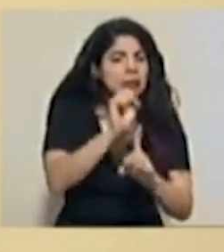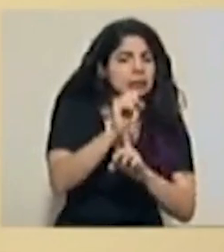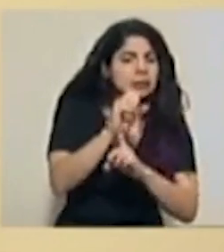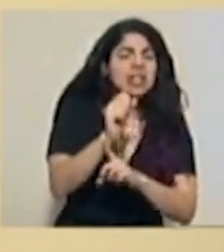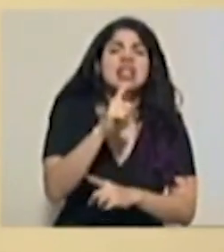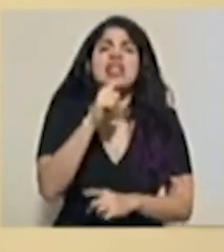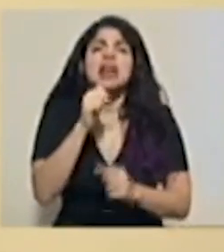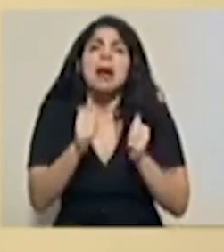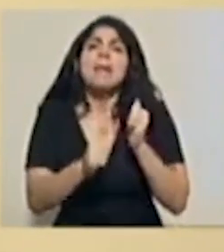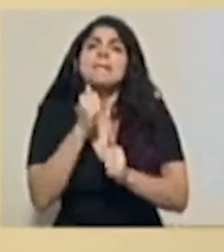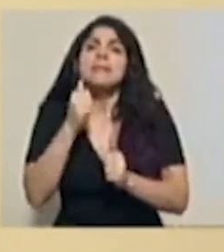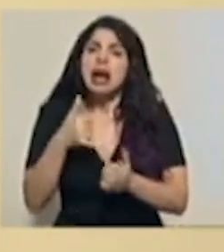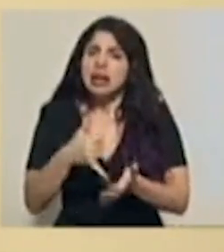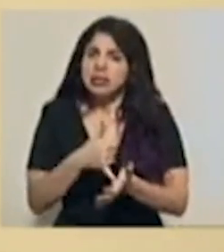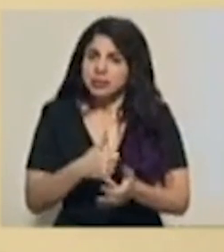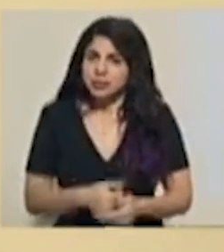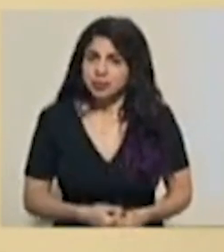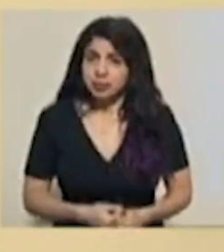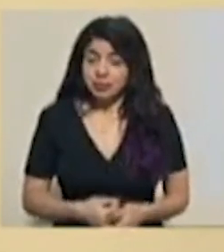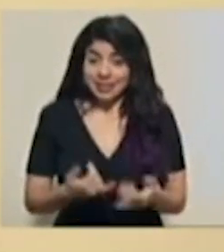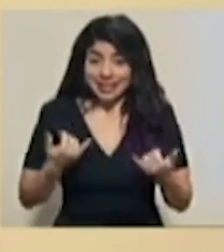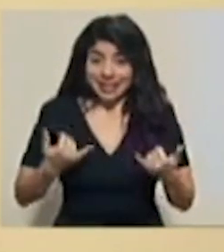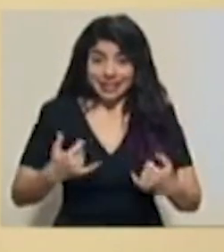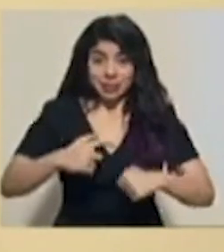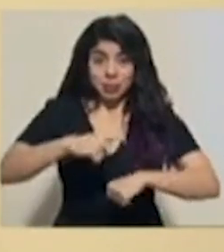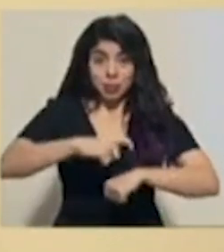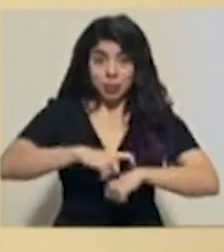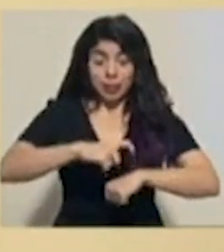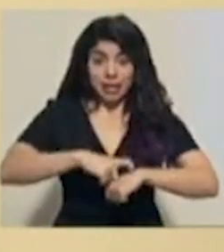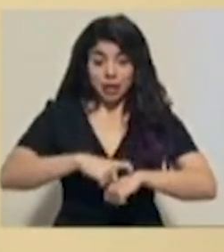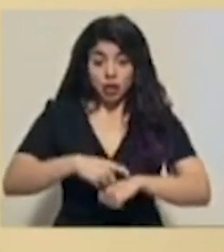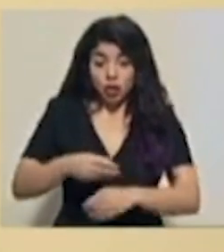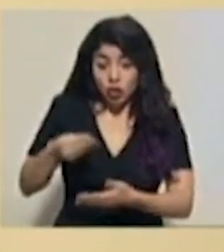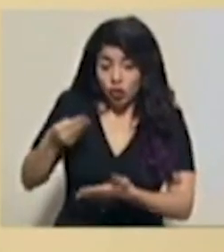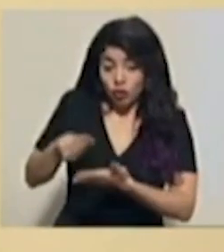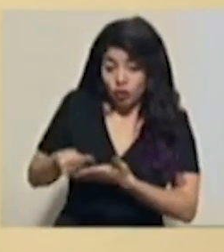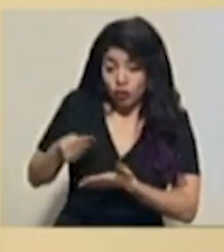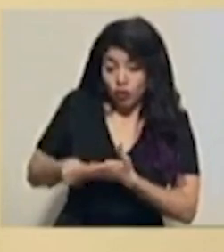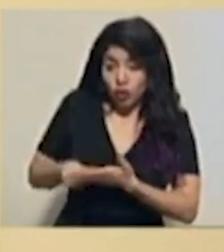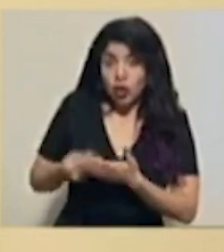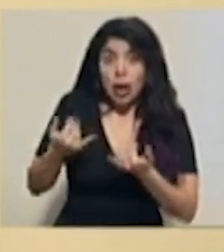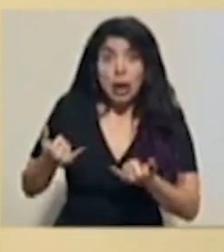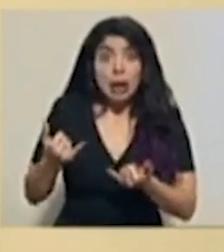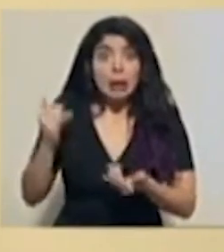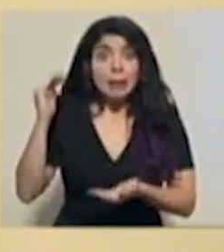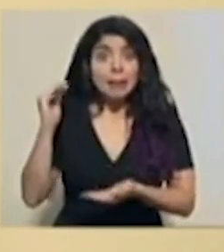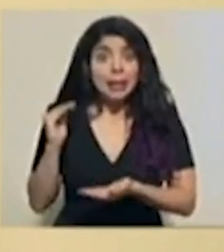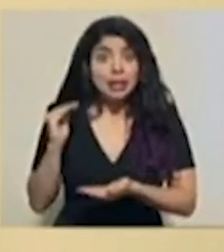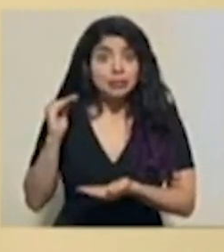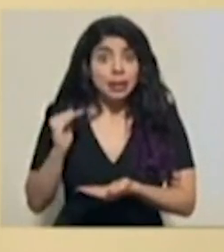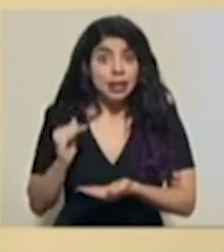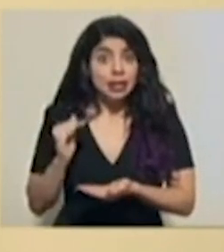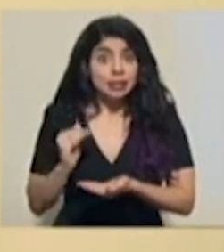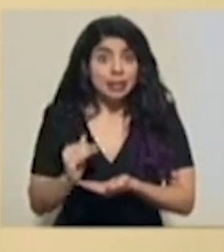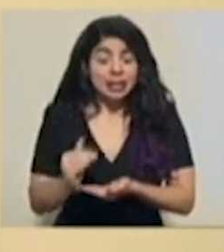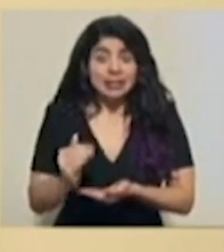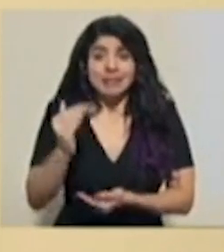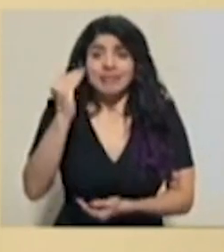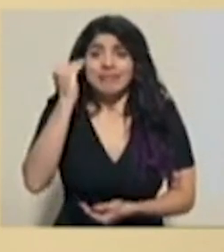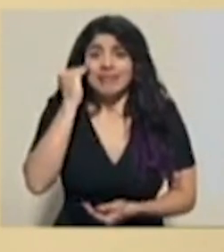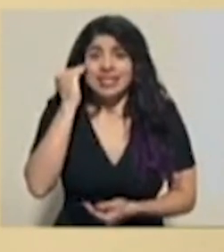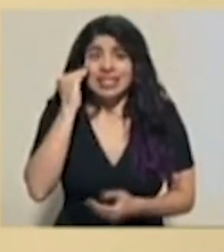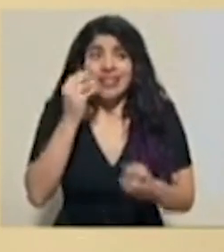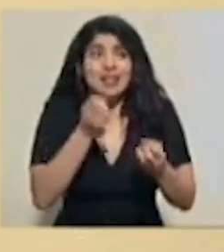mayor vulnerabilidad. En esta etapa, donde los recursos cada vez son menores y donde ya sabemos que hay un